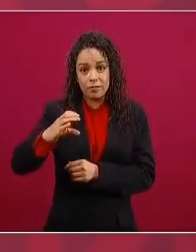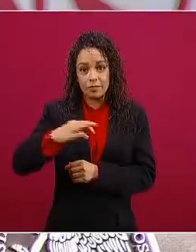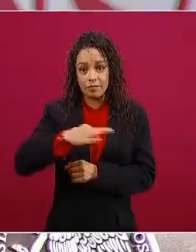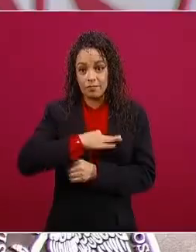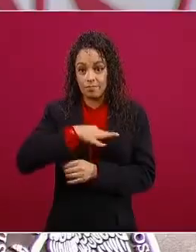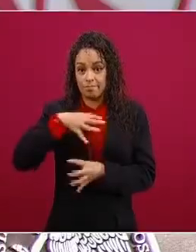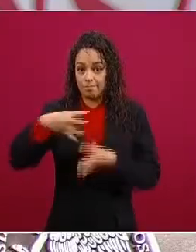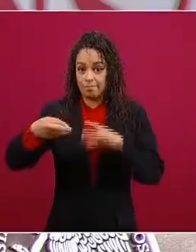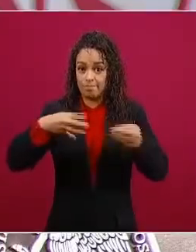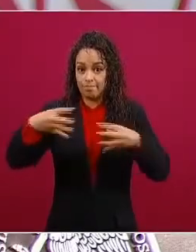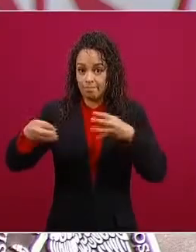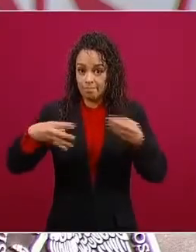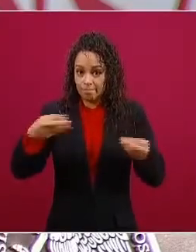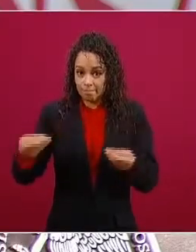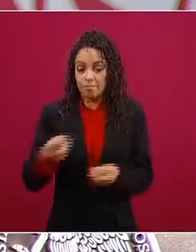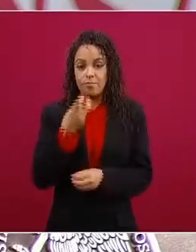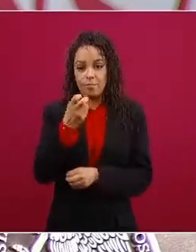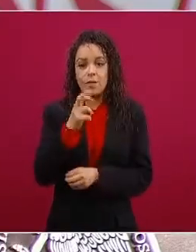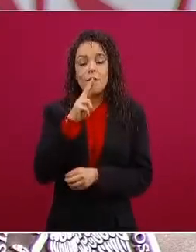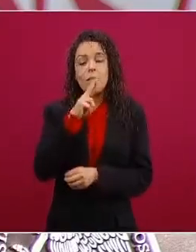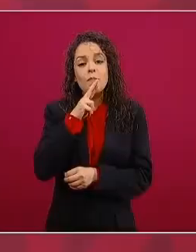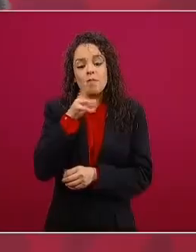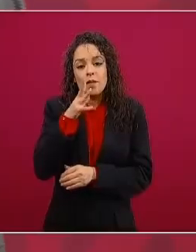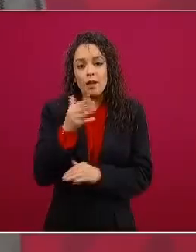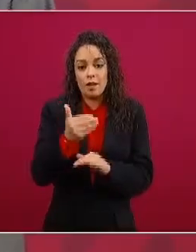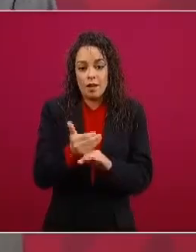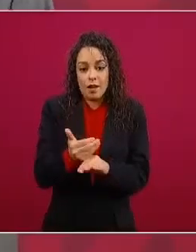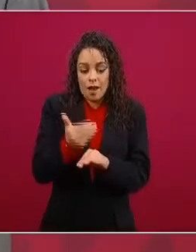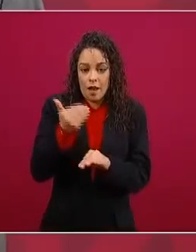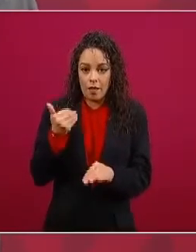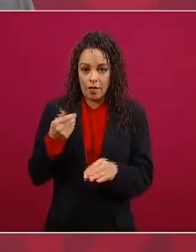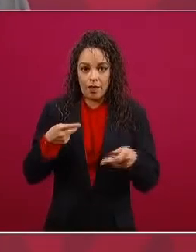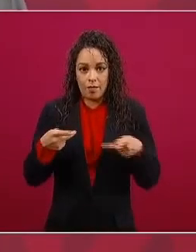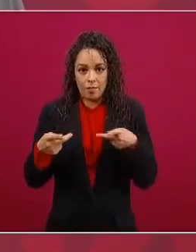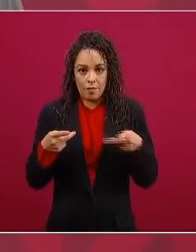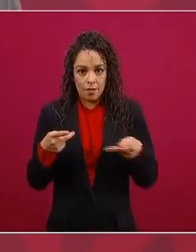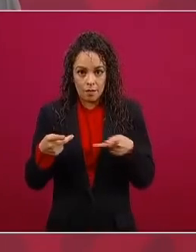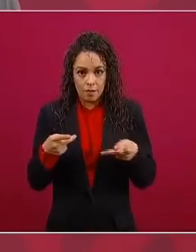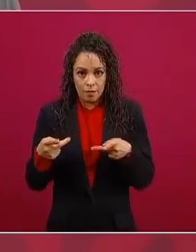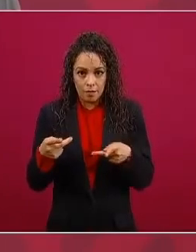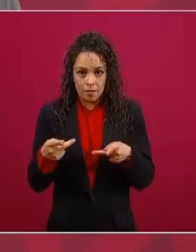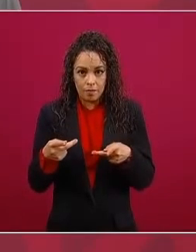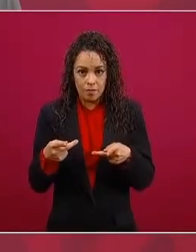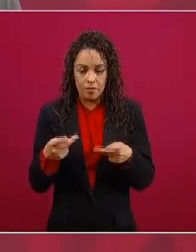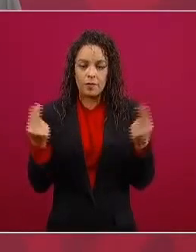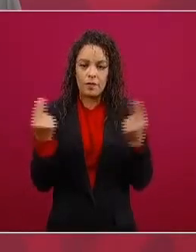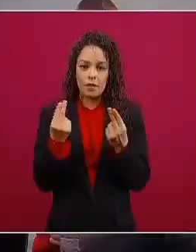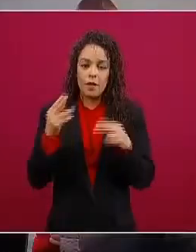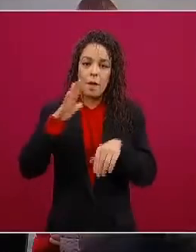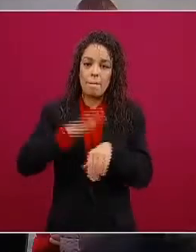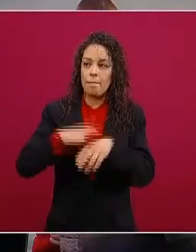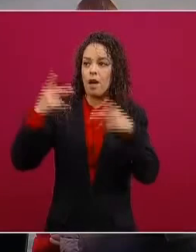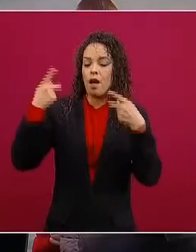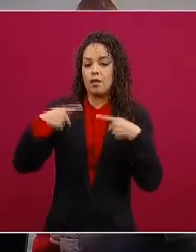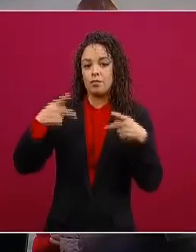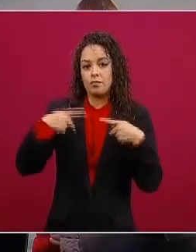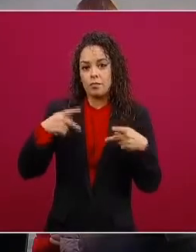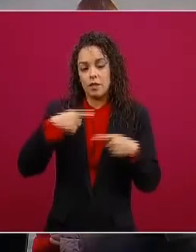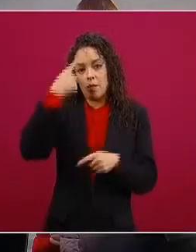mejor que sobre y no que falte entonces